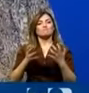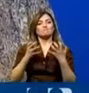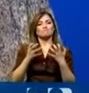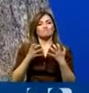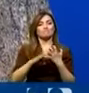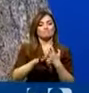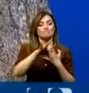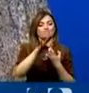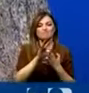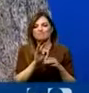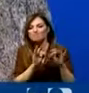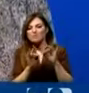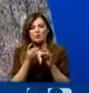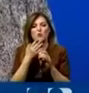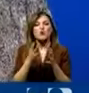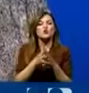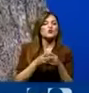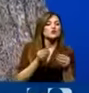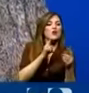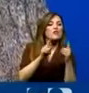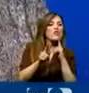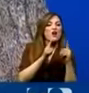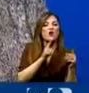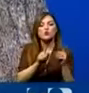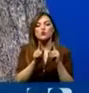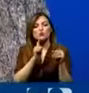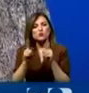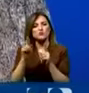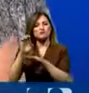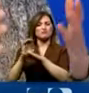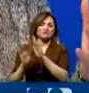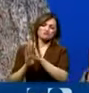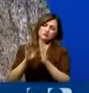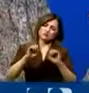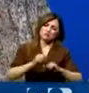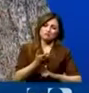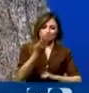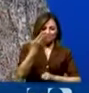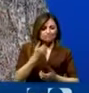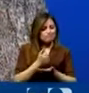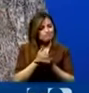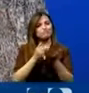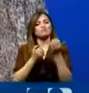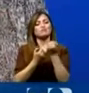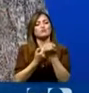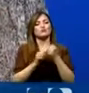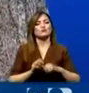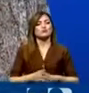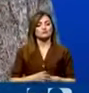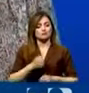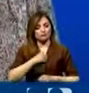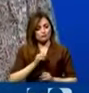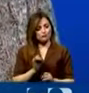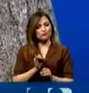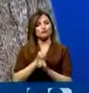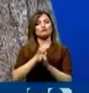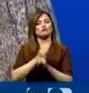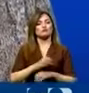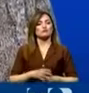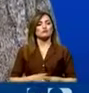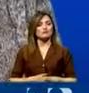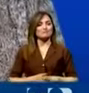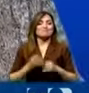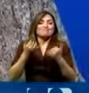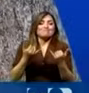puntos que permitan que el país pueda salir adelante dentro de los procesos de la institucionalidad. En este momento